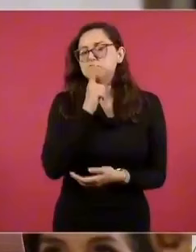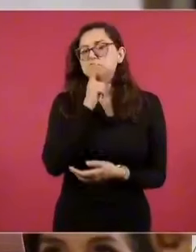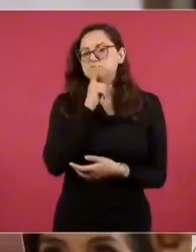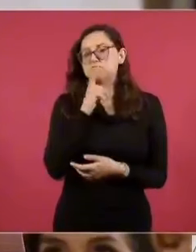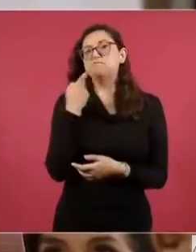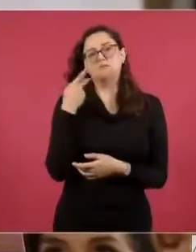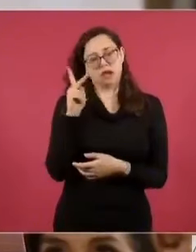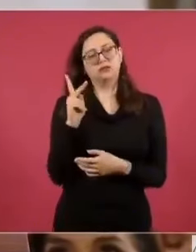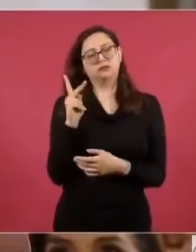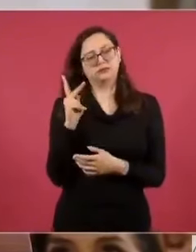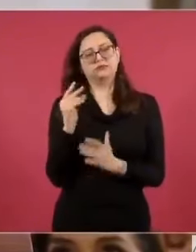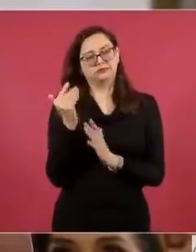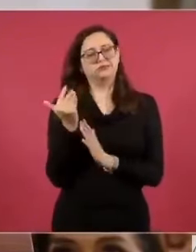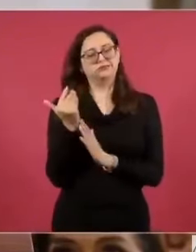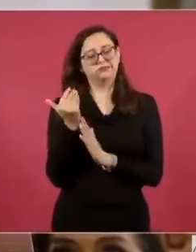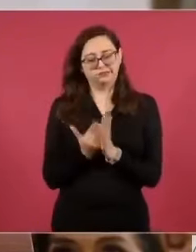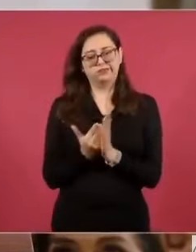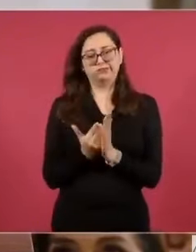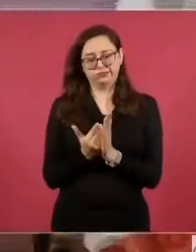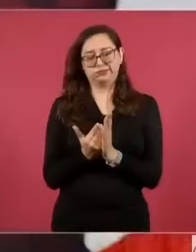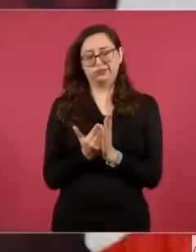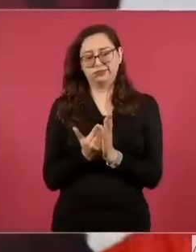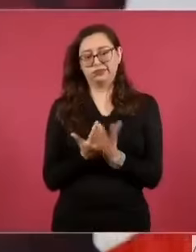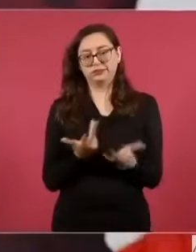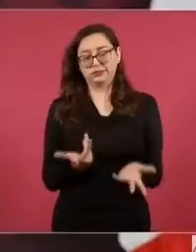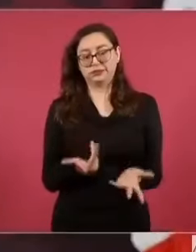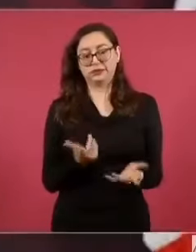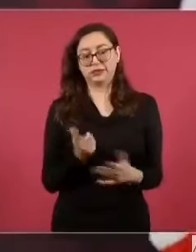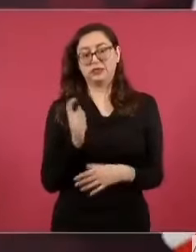se incrementó